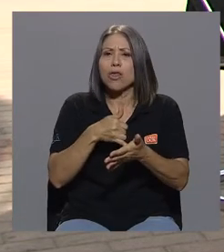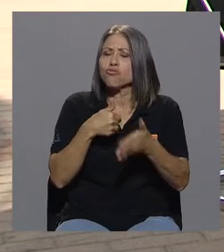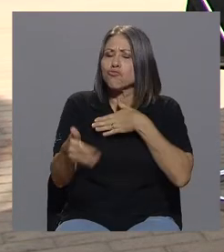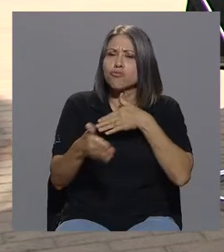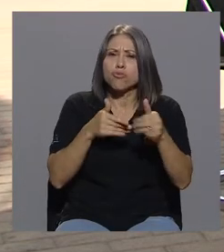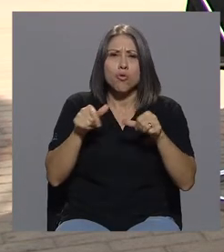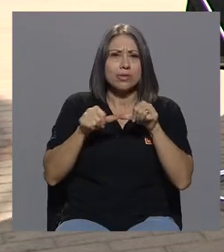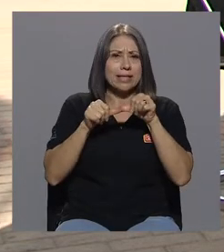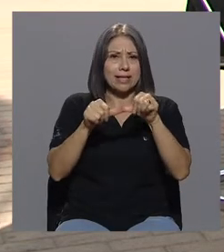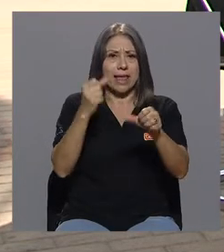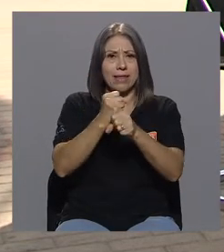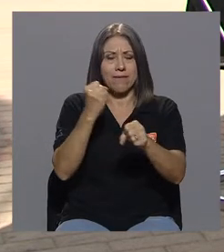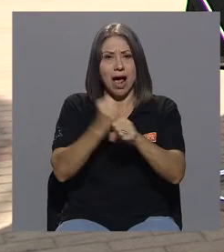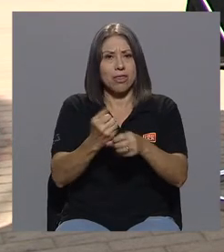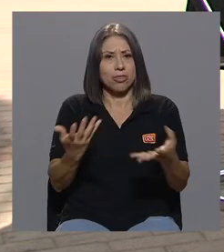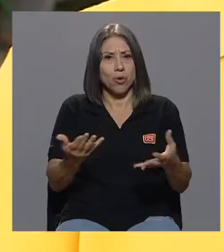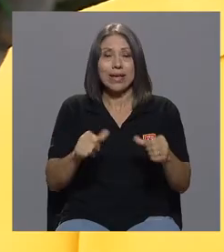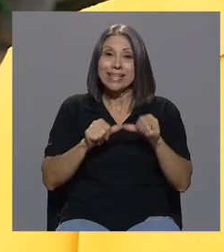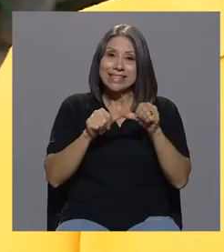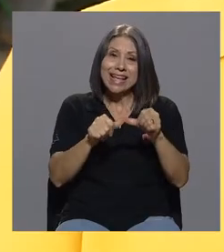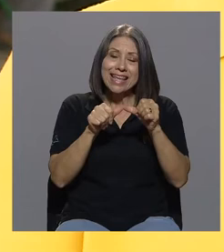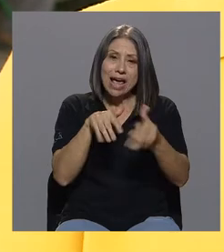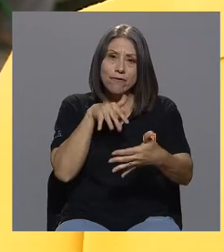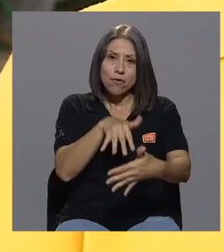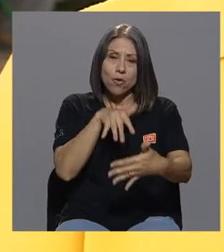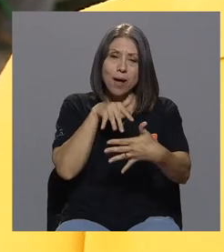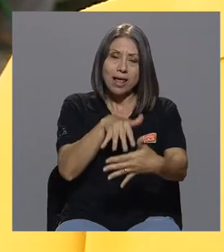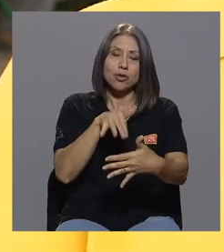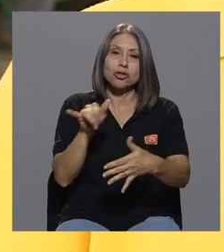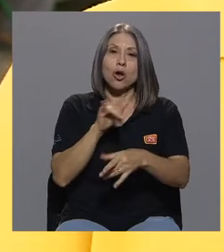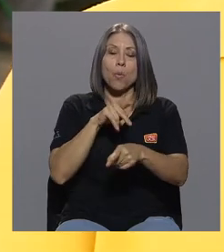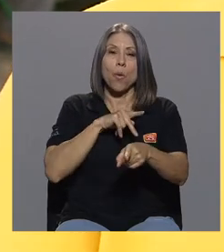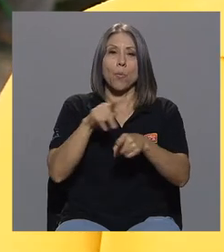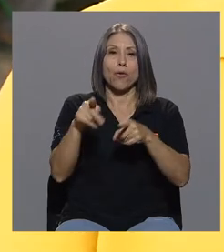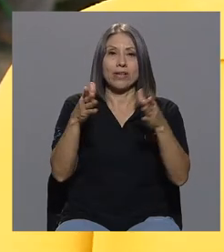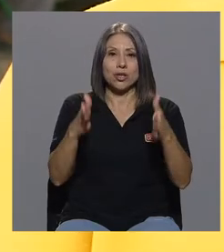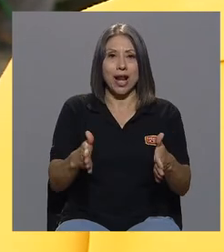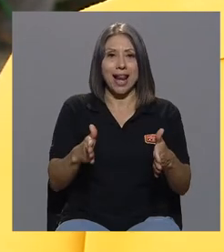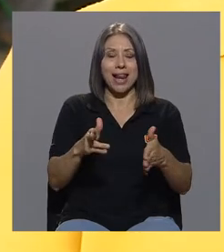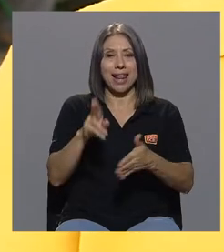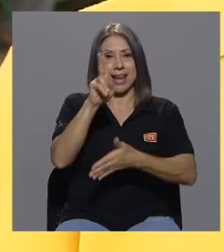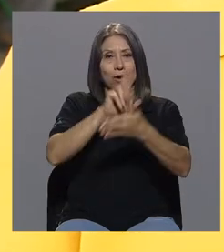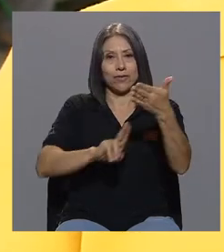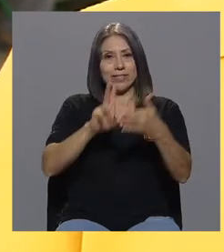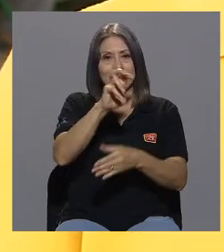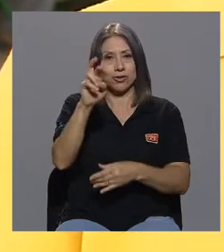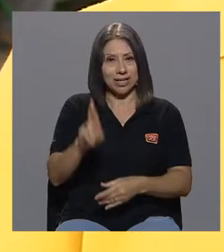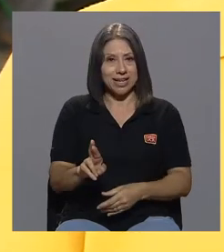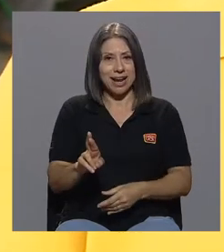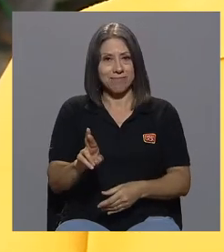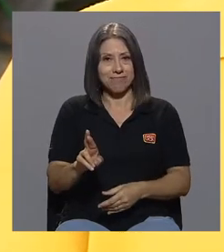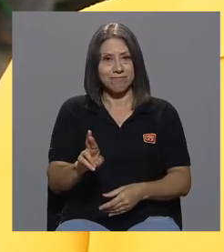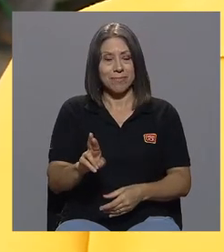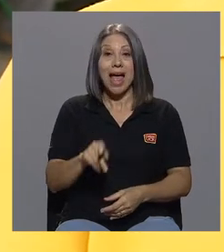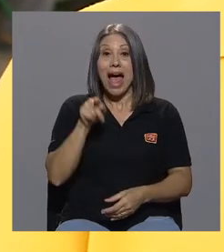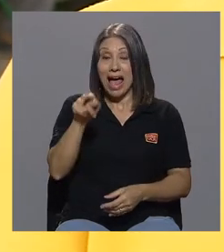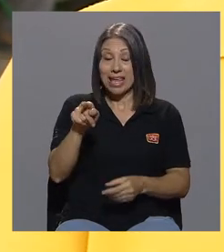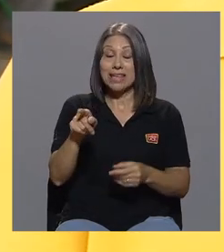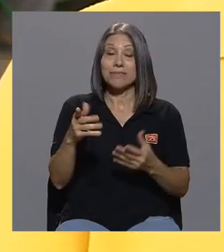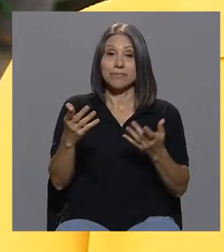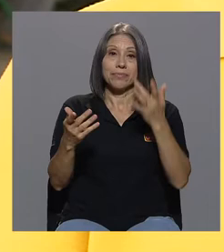y seguía formándose como profesional en la Universidad de Costa Rica, donde tuvo casualmente